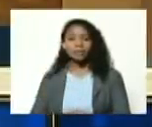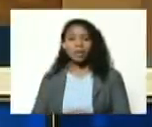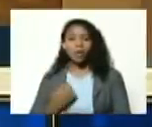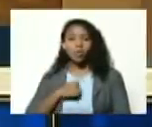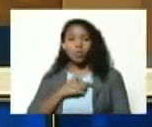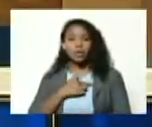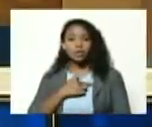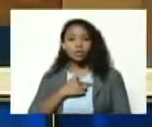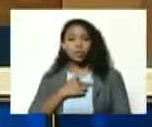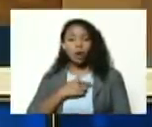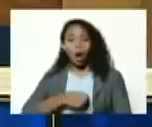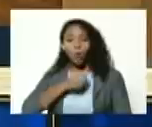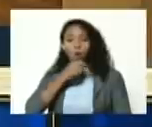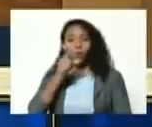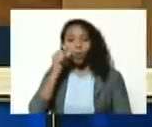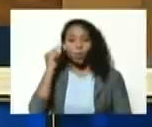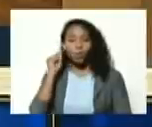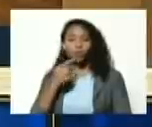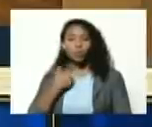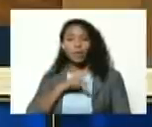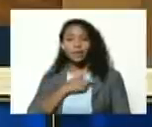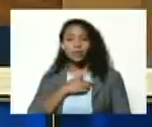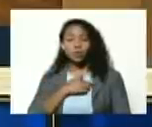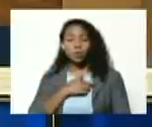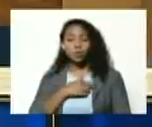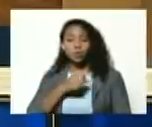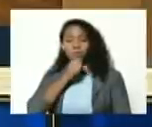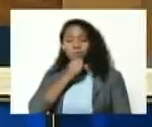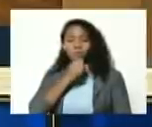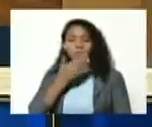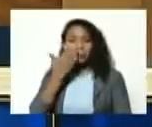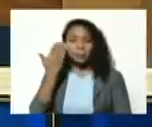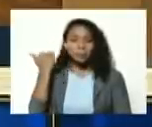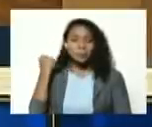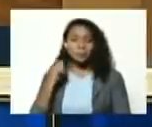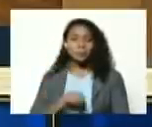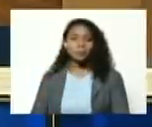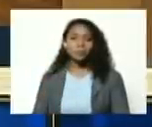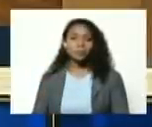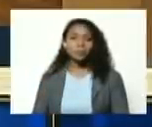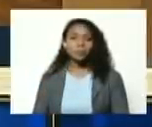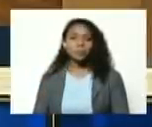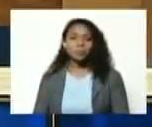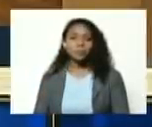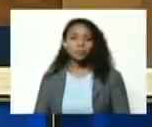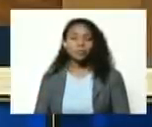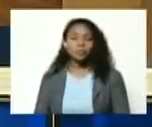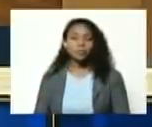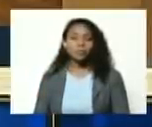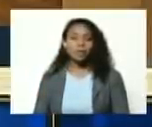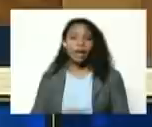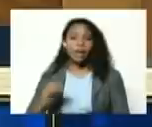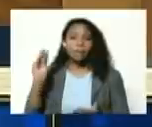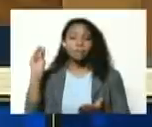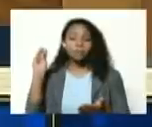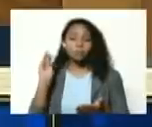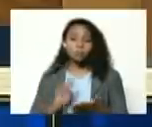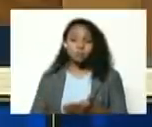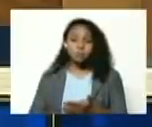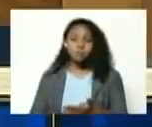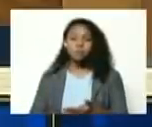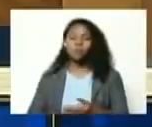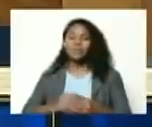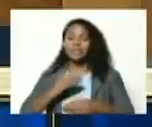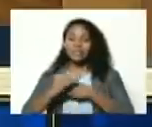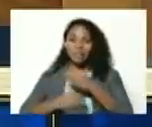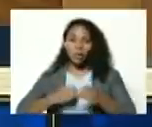abuelos nuestras abuelas nuestros tatarabuelos nuestras tatarabuelas le pusieron le